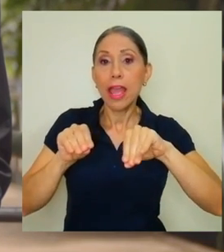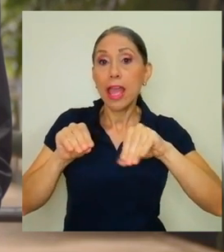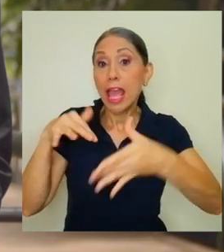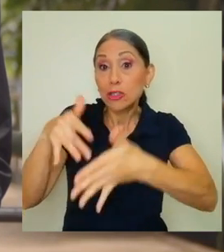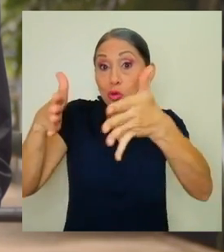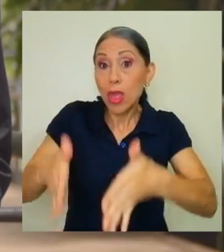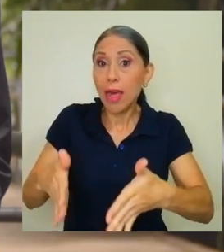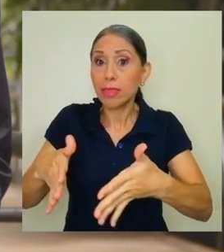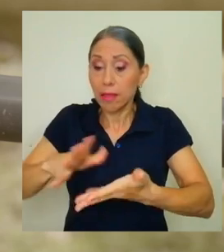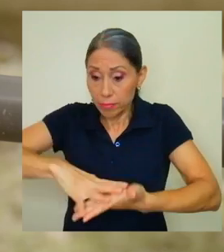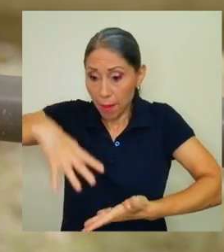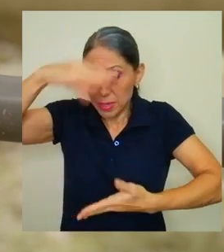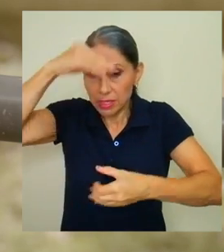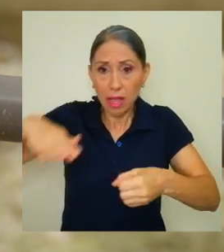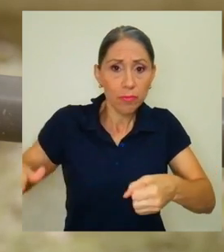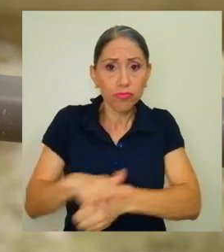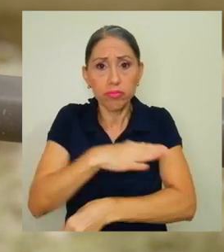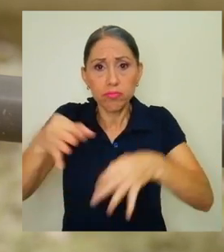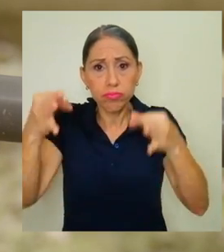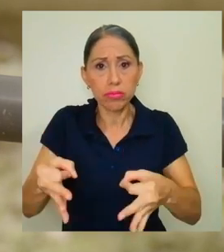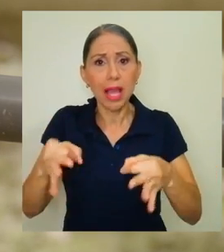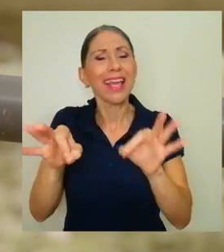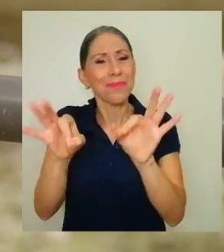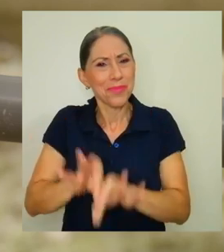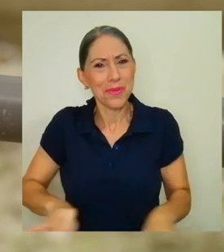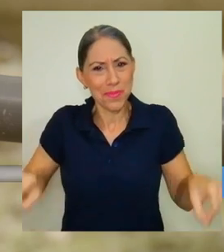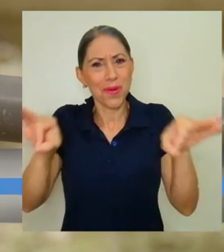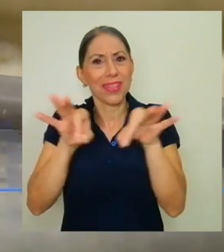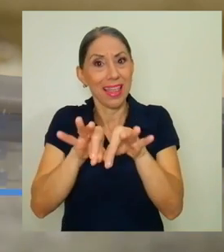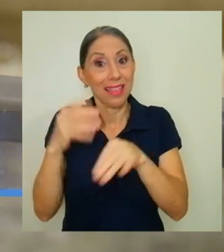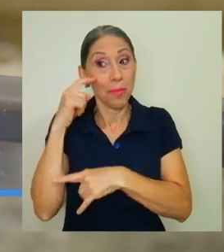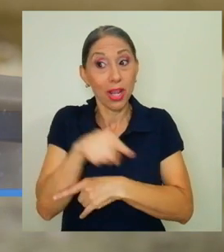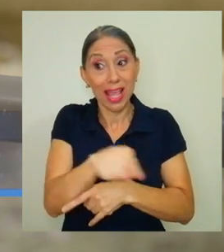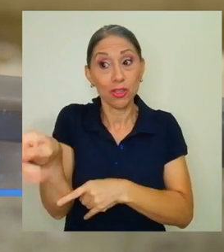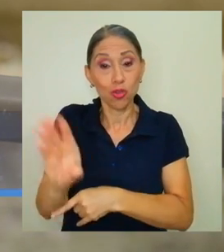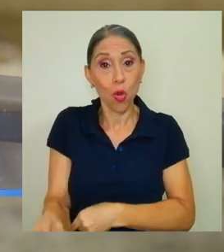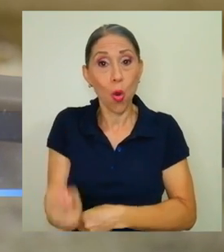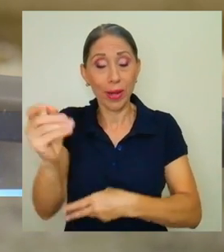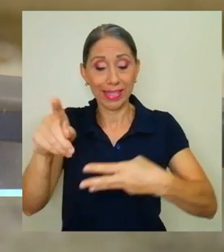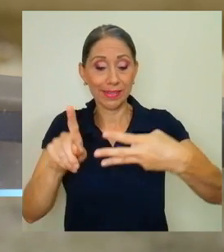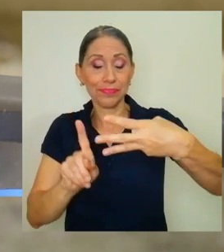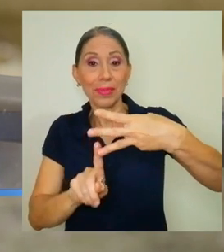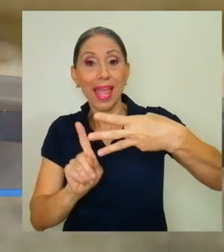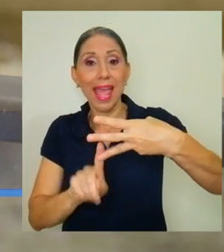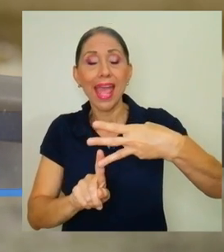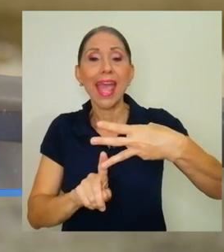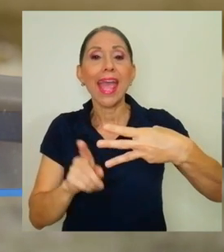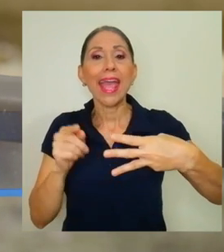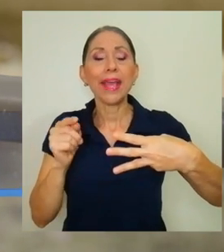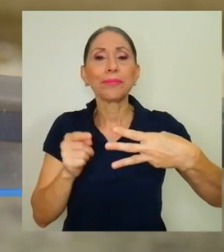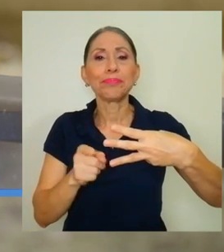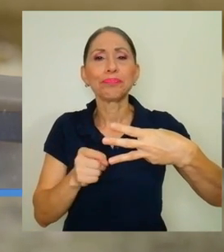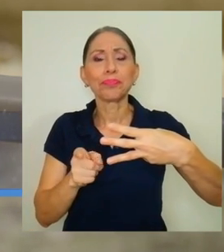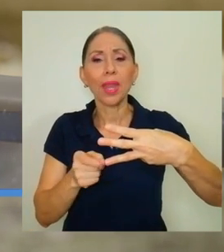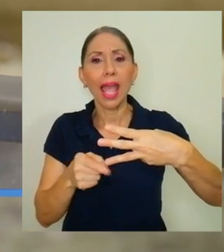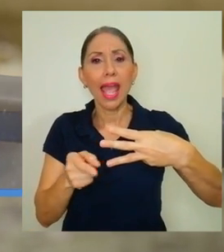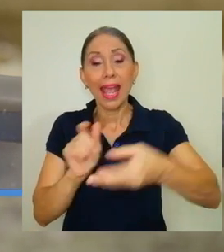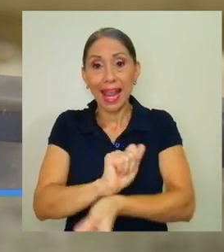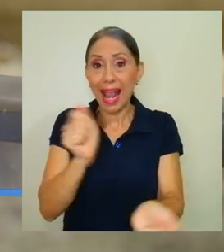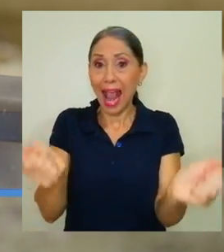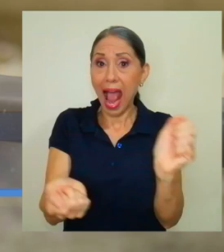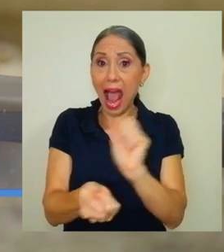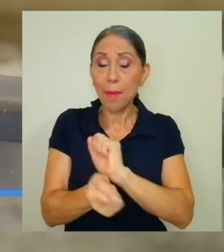integral del estudiantado, y eso me parece muy importante porque estamos hablando de población joven, un eje vinculado al